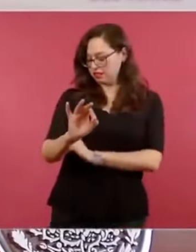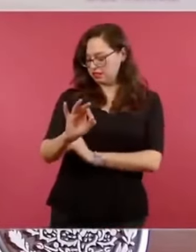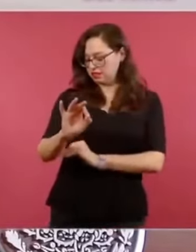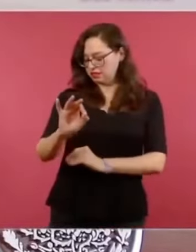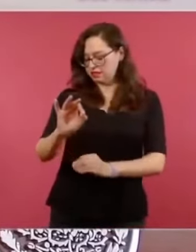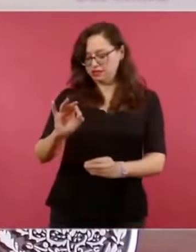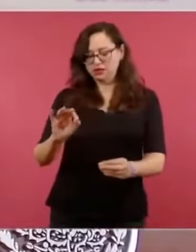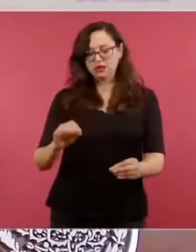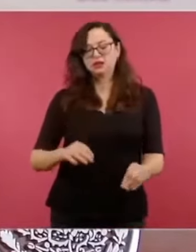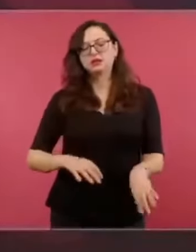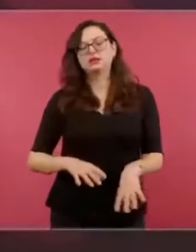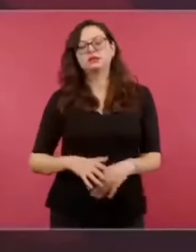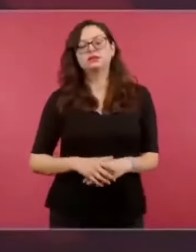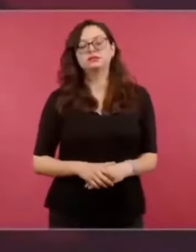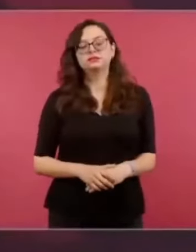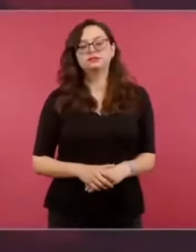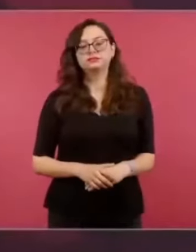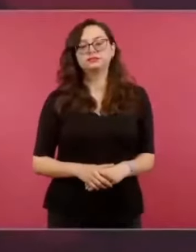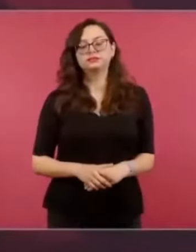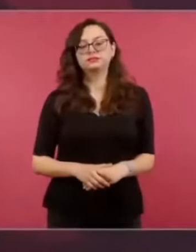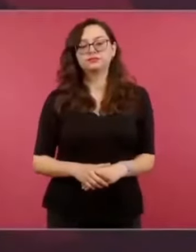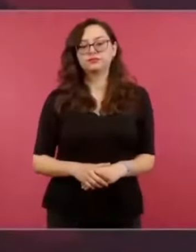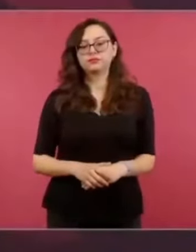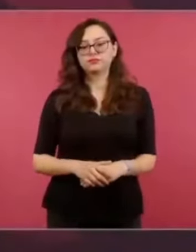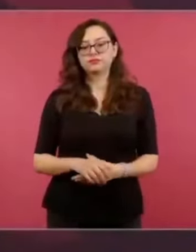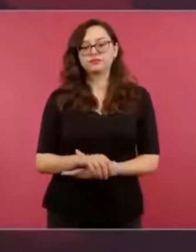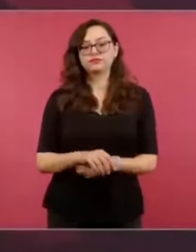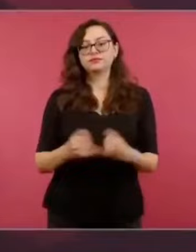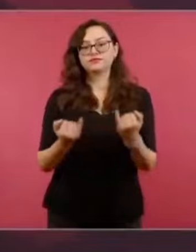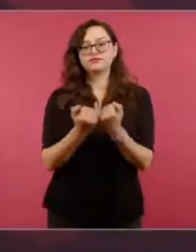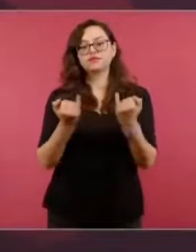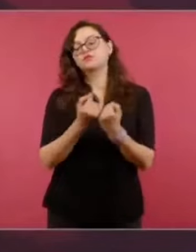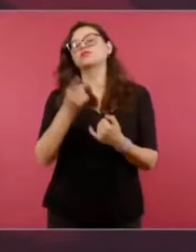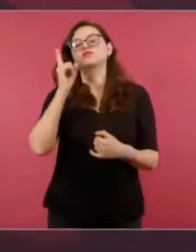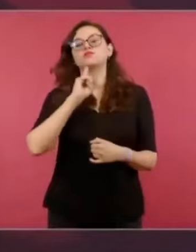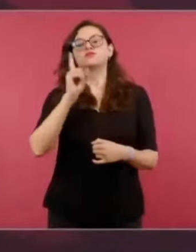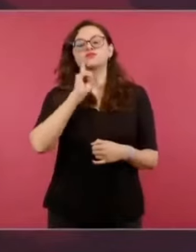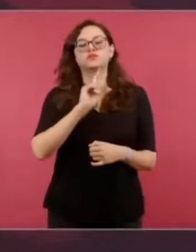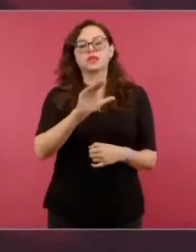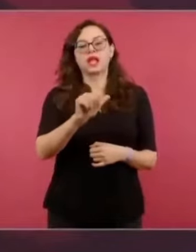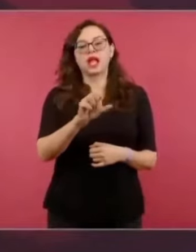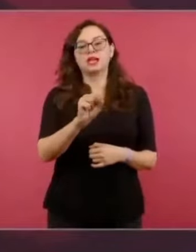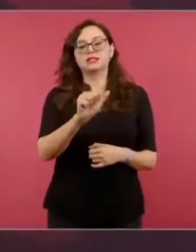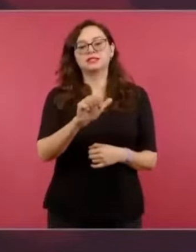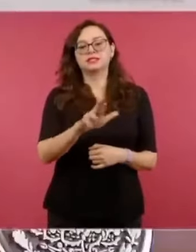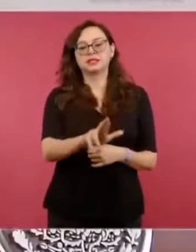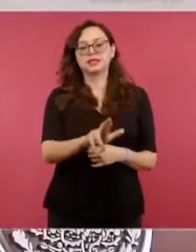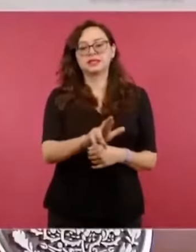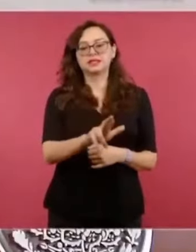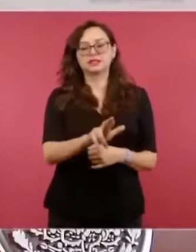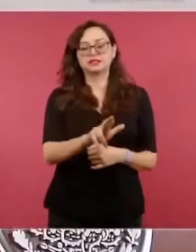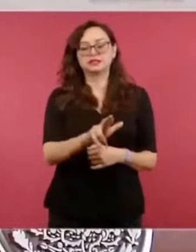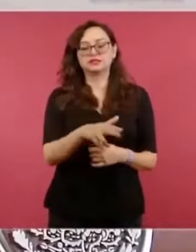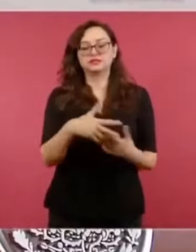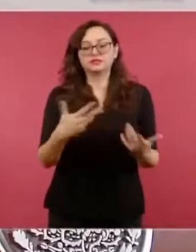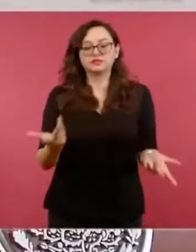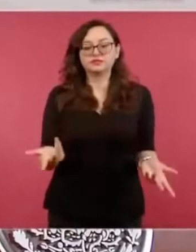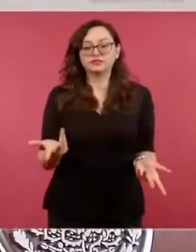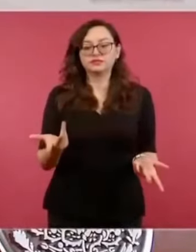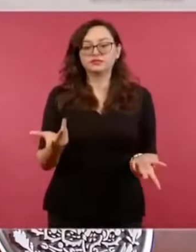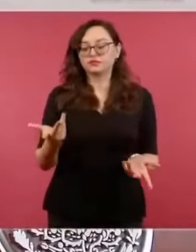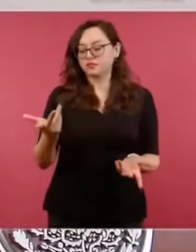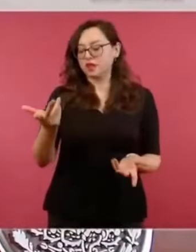caso de la señora Casal, que en 24 horas le dieron